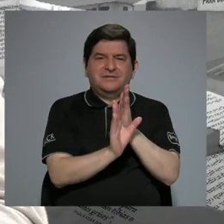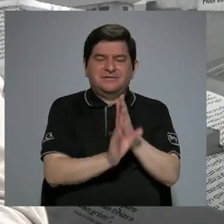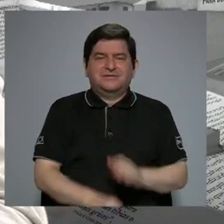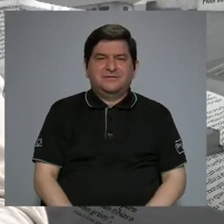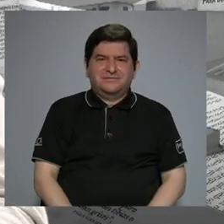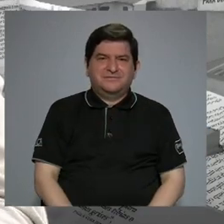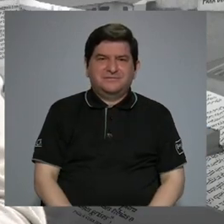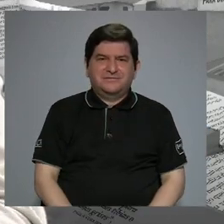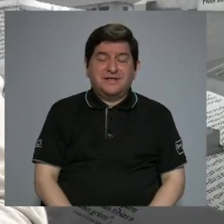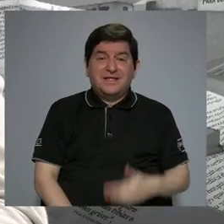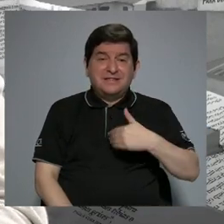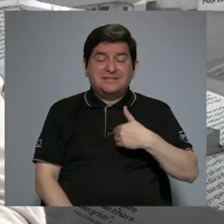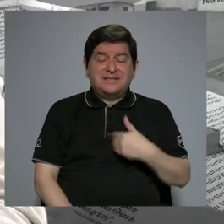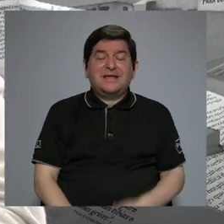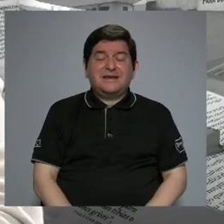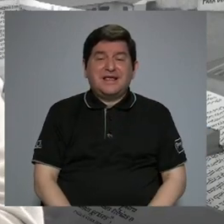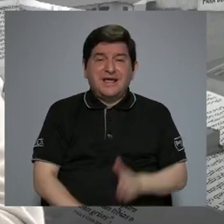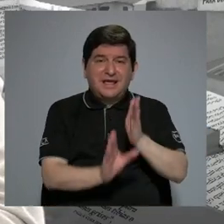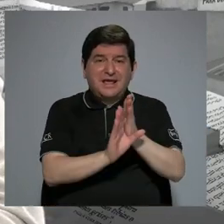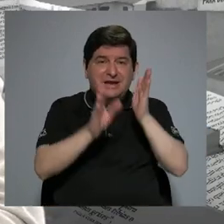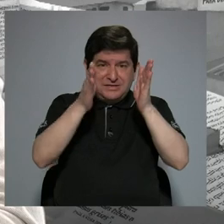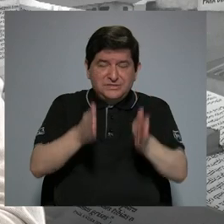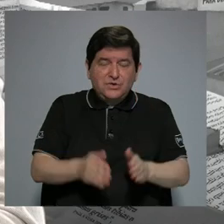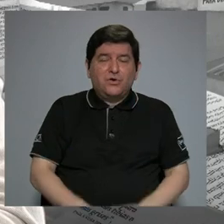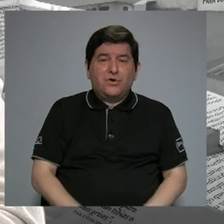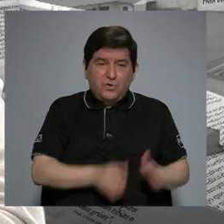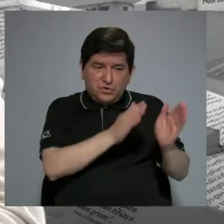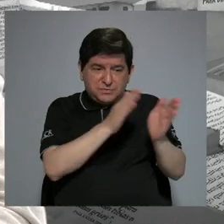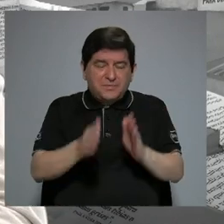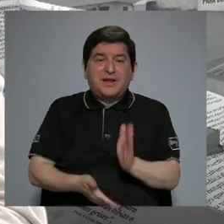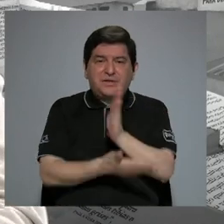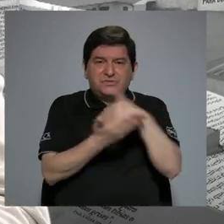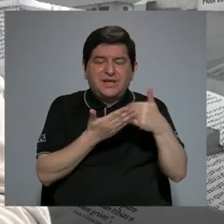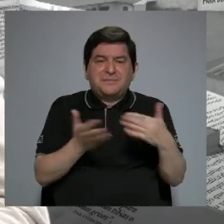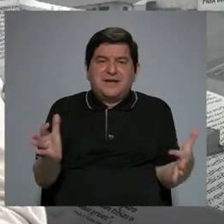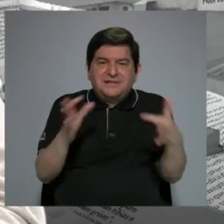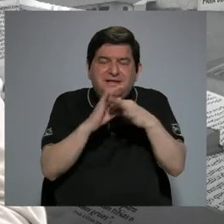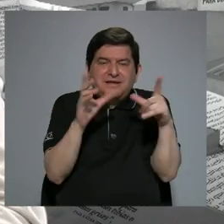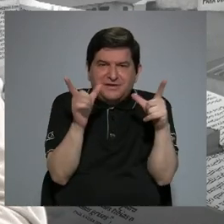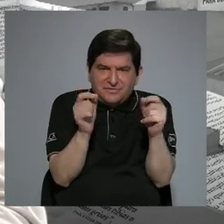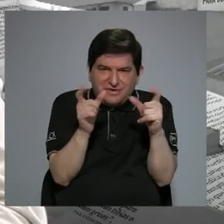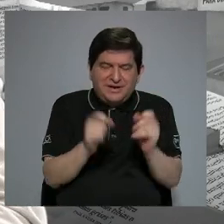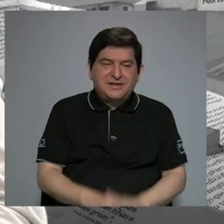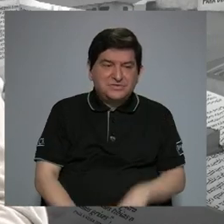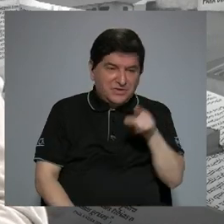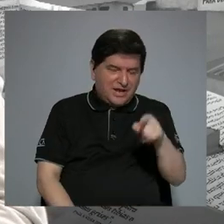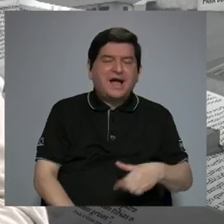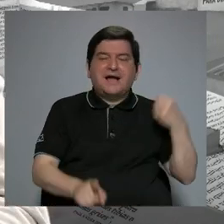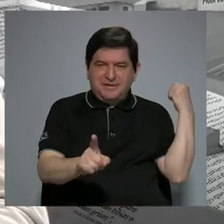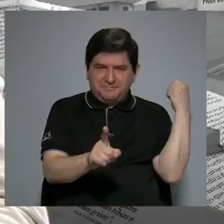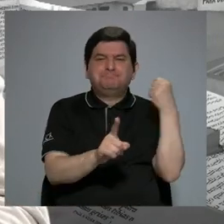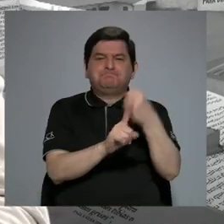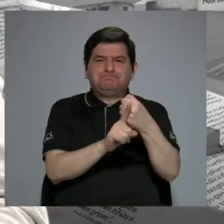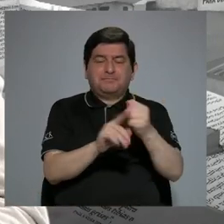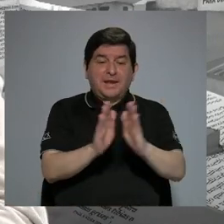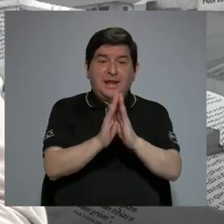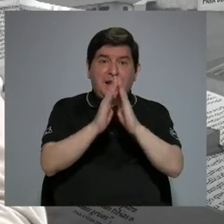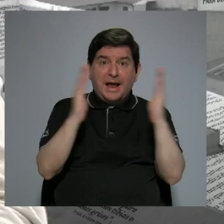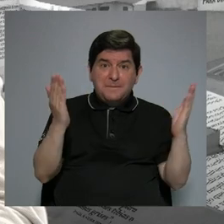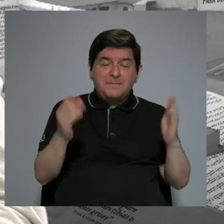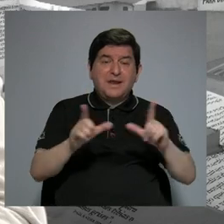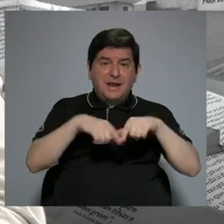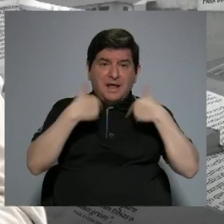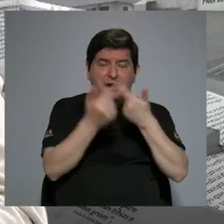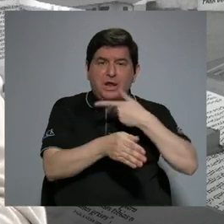psicooncología. Tenemos psicólogos formados en la parte oncológica. Creo que es allí donde tenemos que impactar. Ampliar el cuerpo